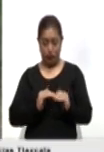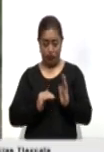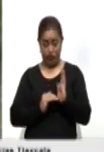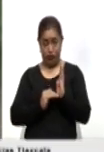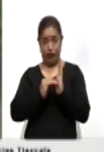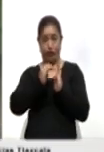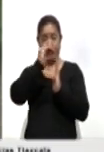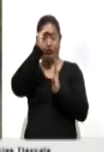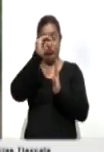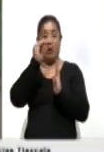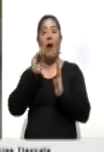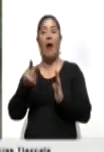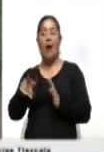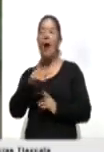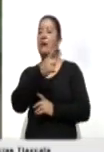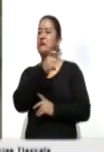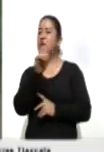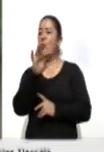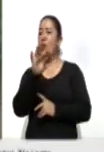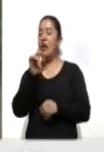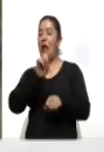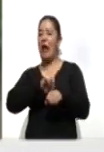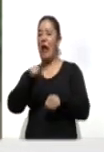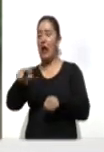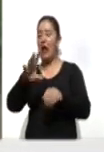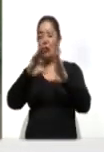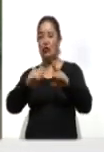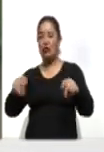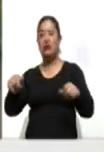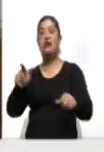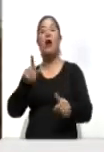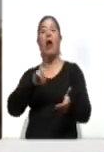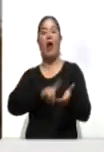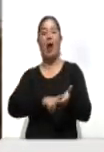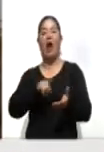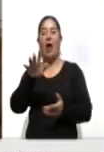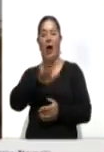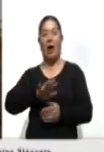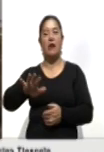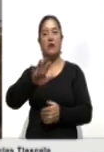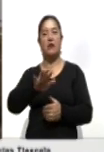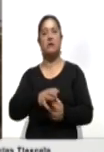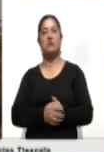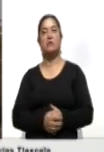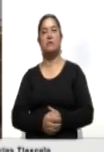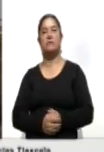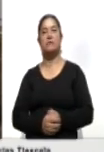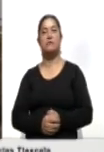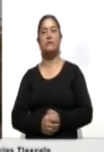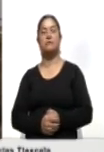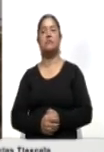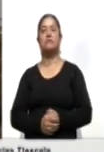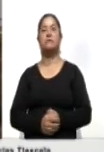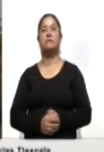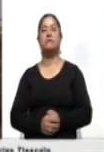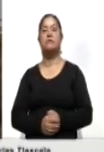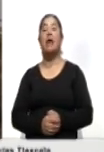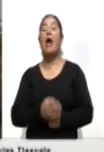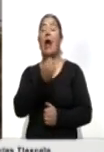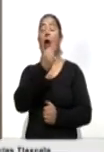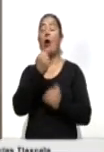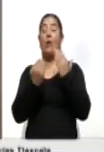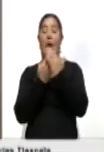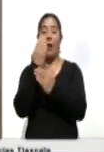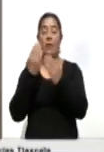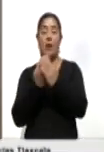140 días de sequía en el lago Poyang, en la provincia de Jiangxi, en el este de China. A las 9 de la mañana hora local del